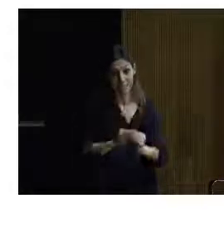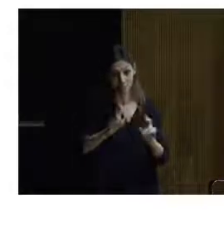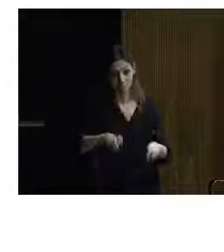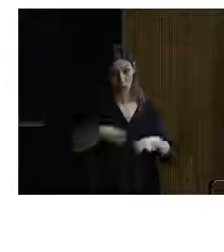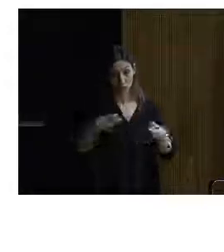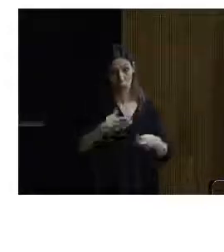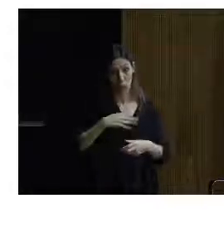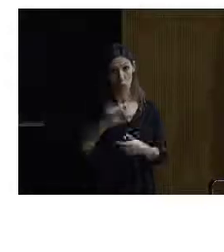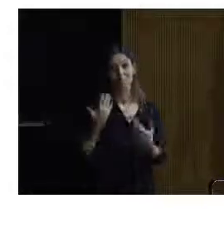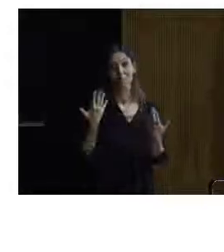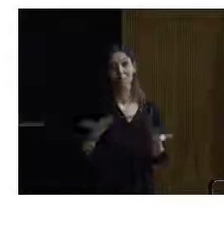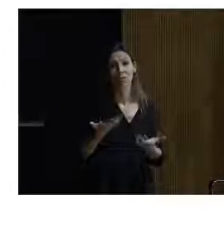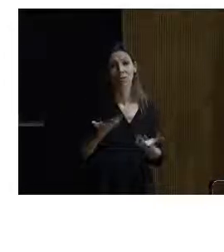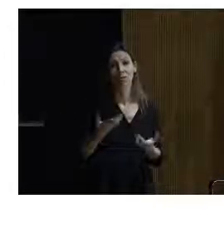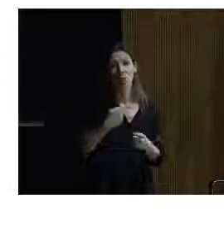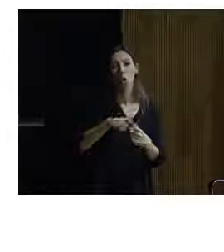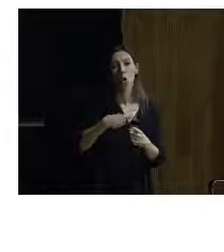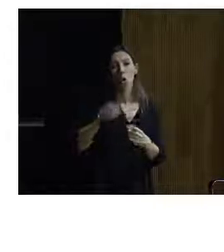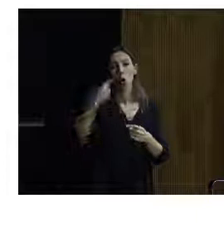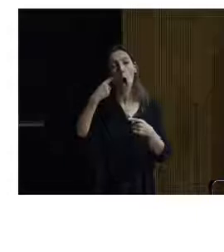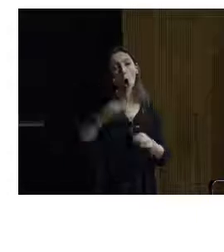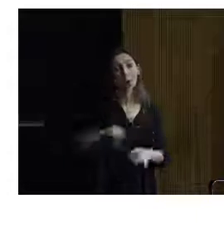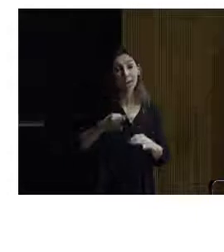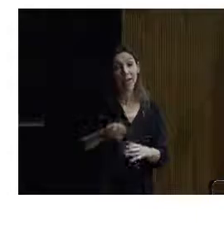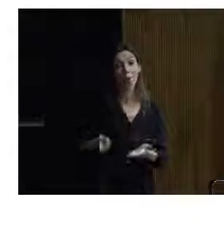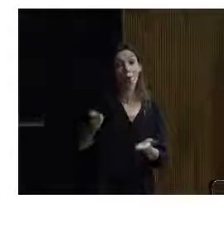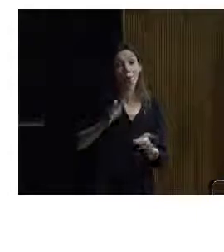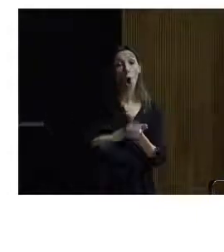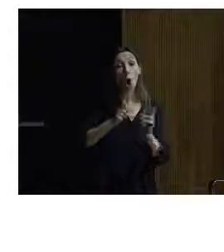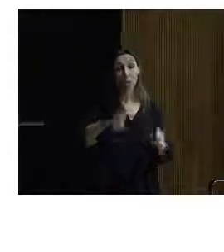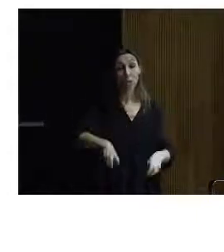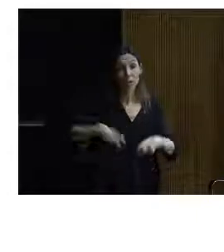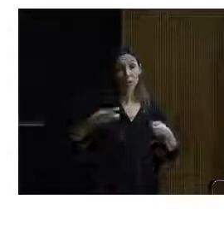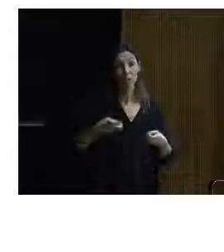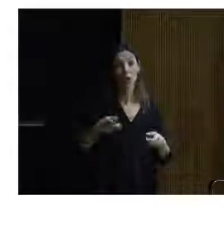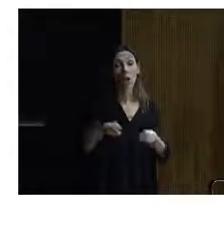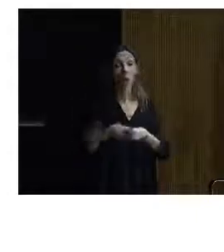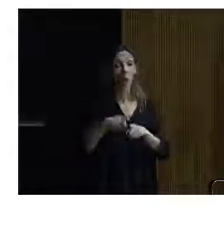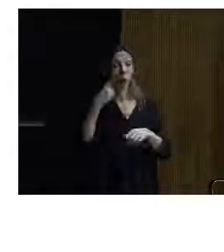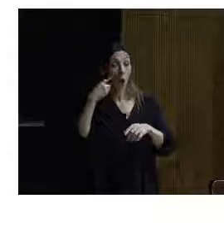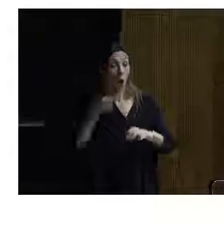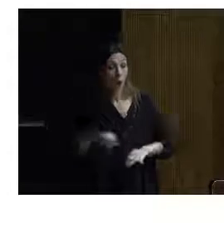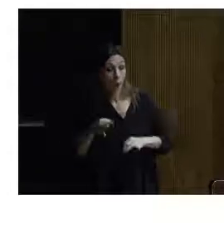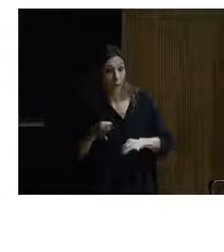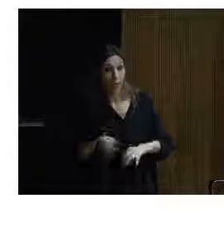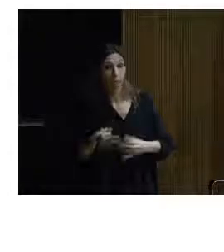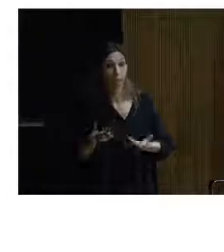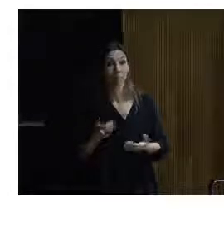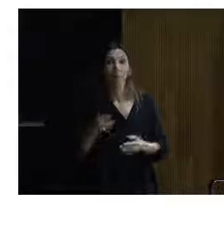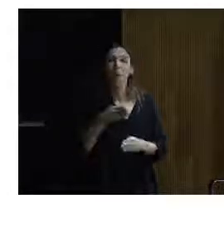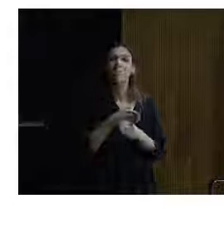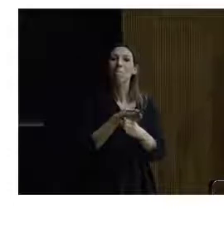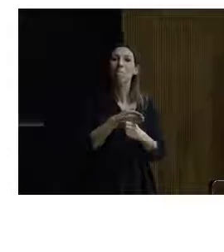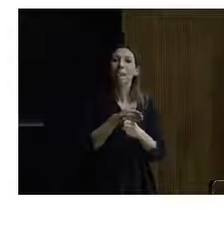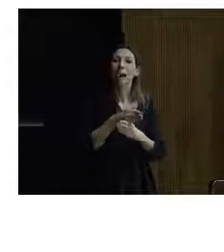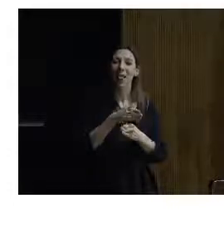elementos suficientes, originales, para devolverlos a su posición original, los hemos vuelto a poner con madera. Esta